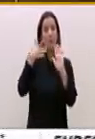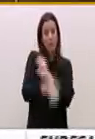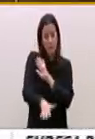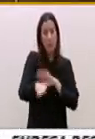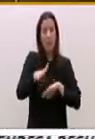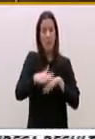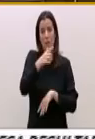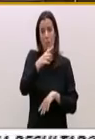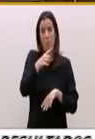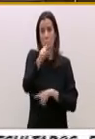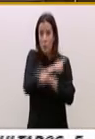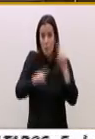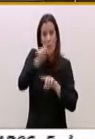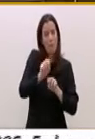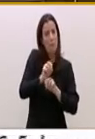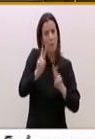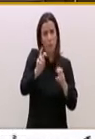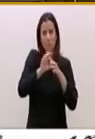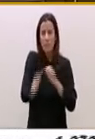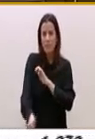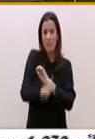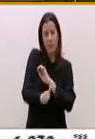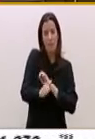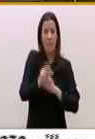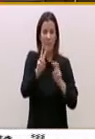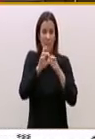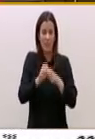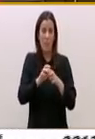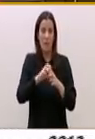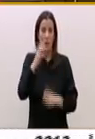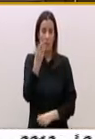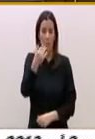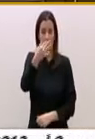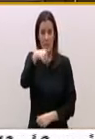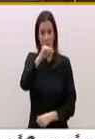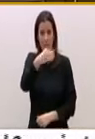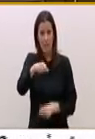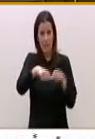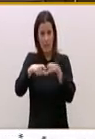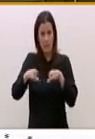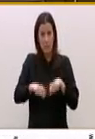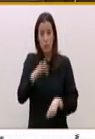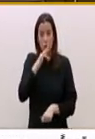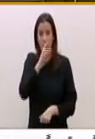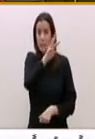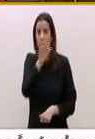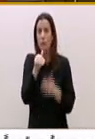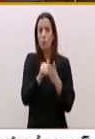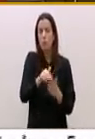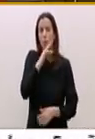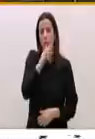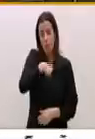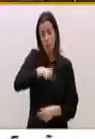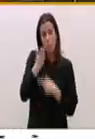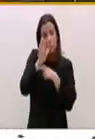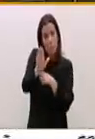problema de la estafa financiera a los preferentistas. Quedan 35.000 y nosotros le proponemos, señor presidente, que resuelva